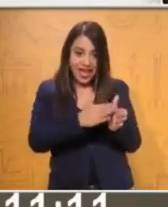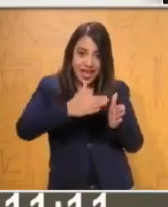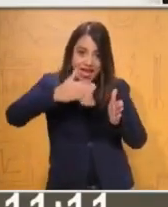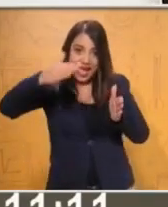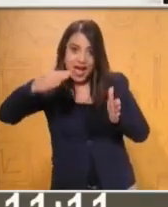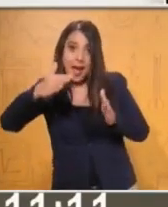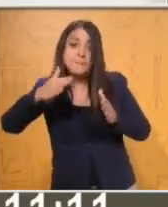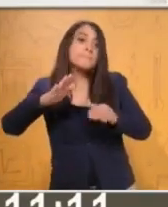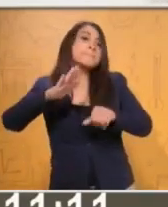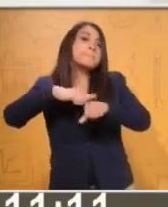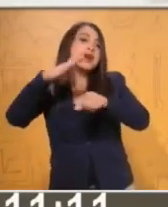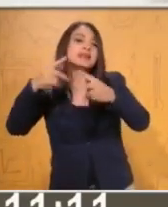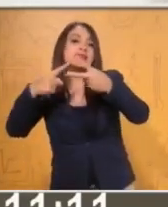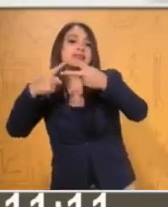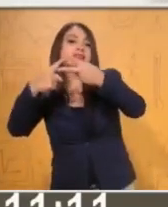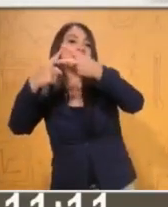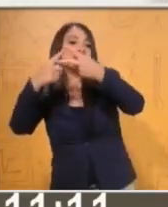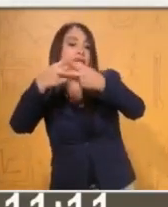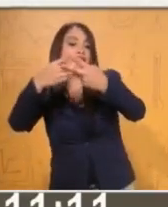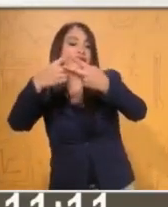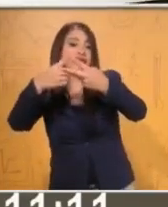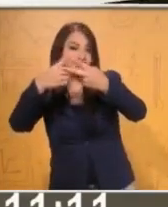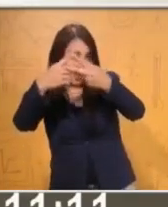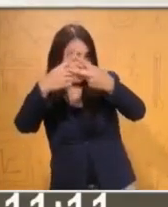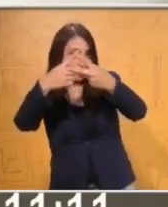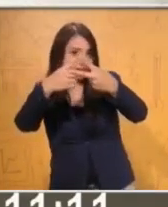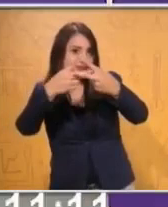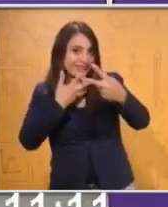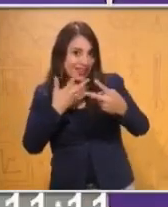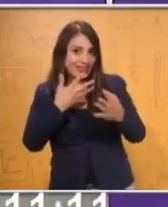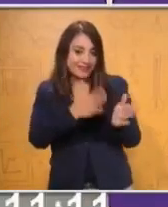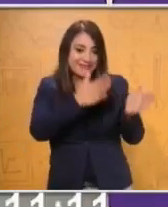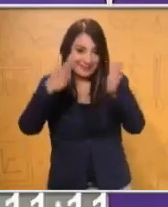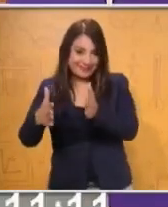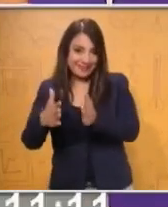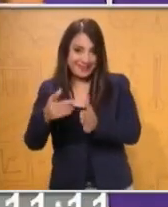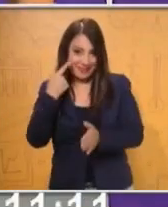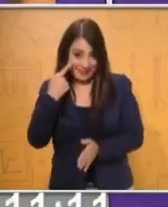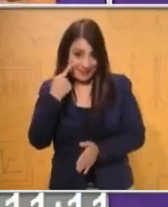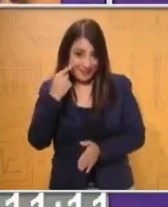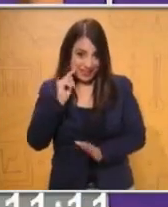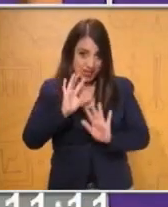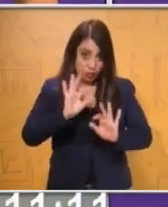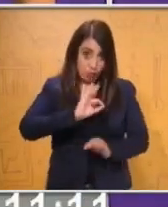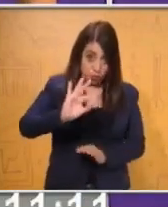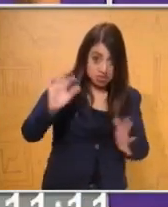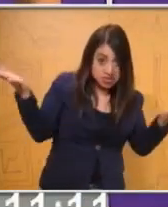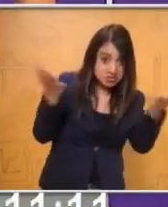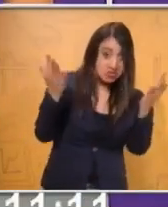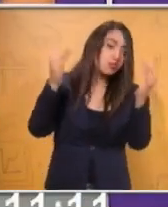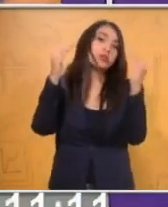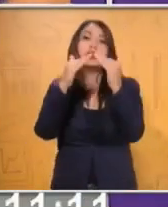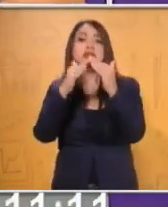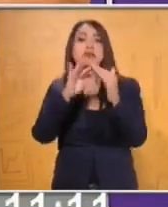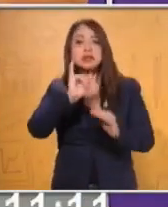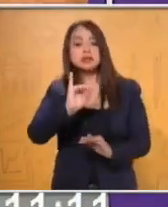más a la figura anterior. ¿Pudiste hacerlo en casita? Hasta ahí vamos bien.